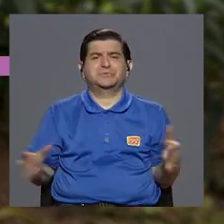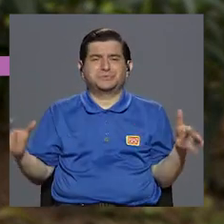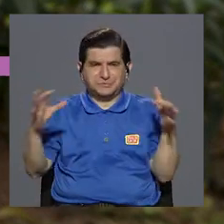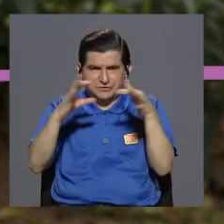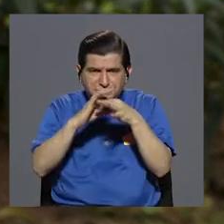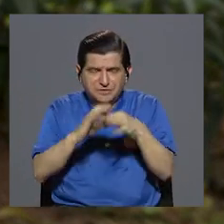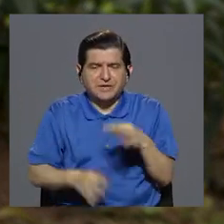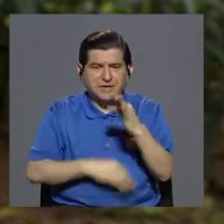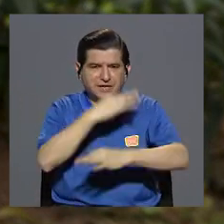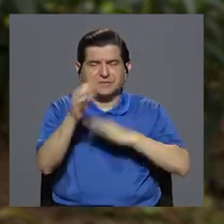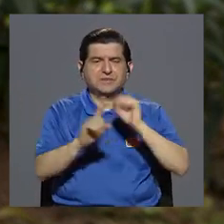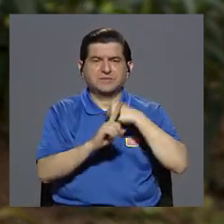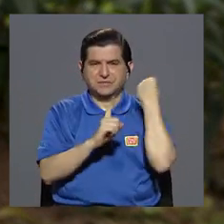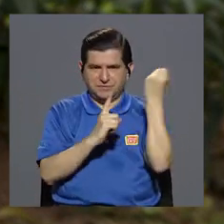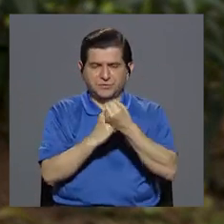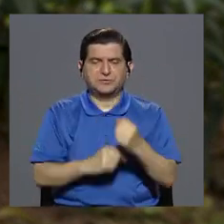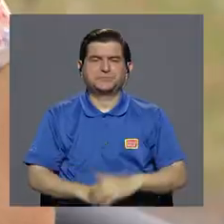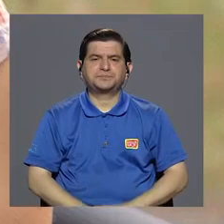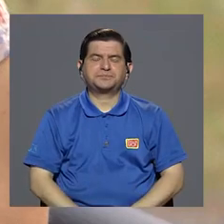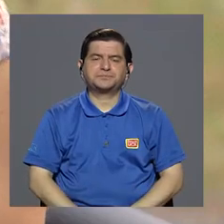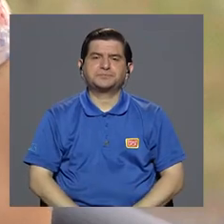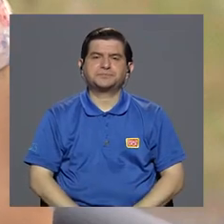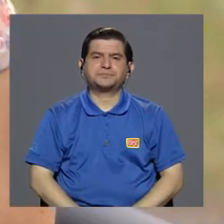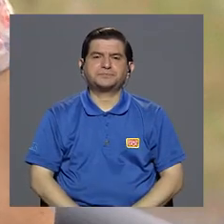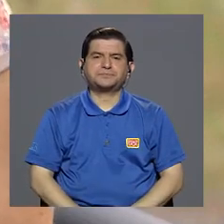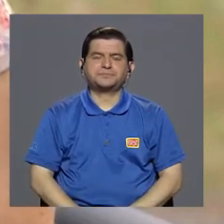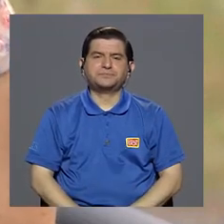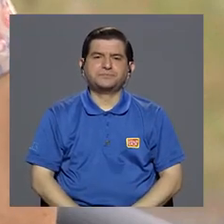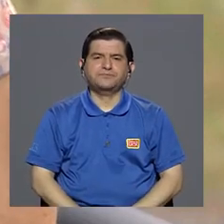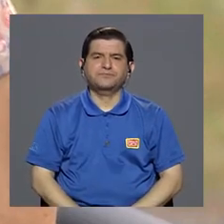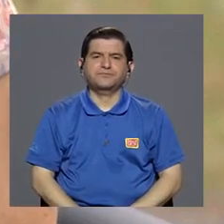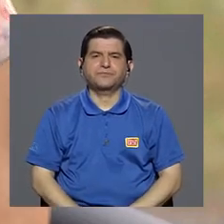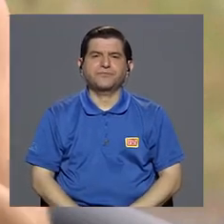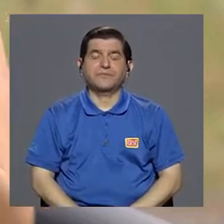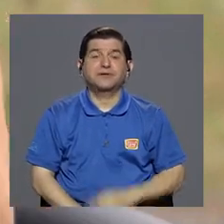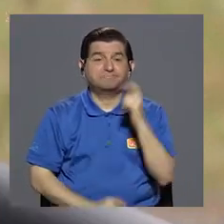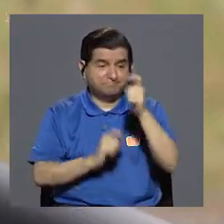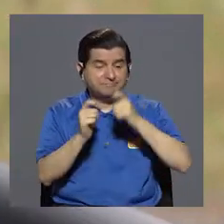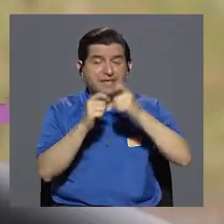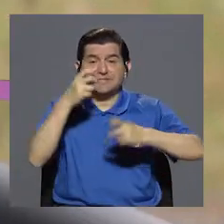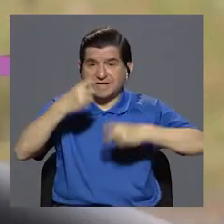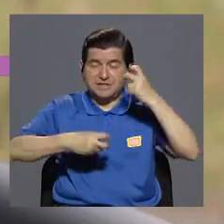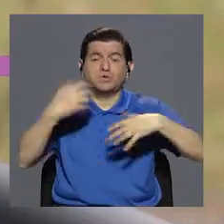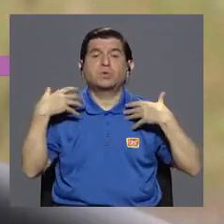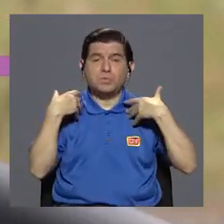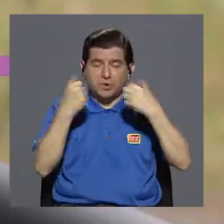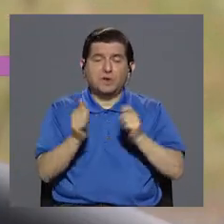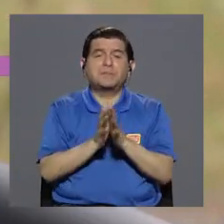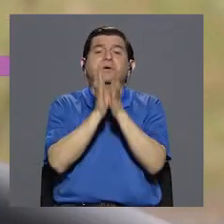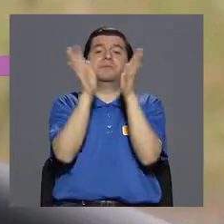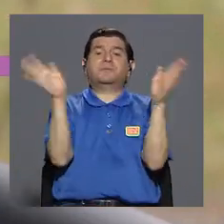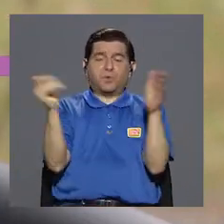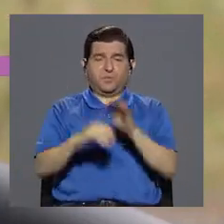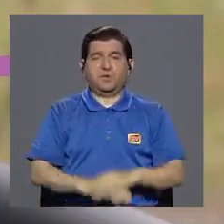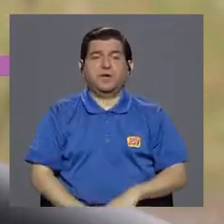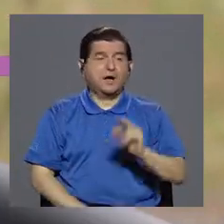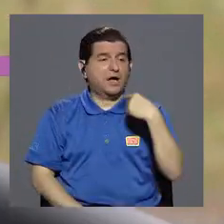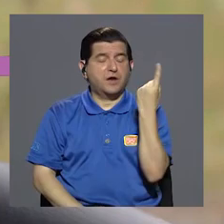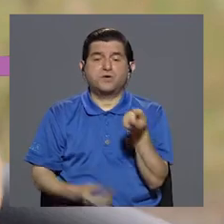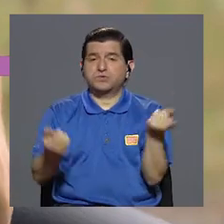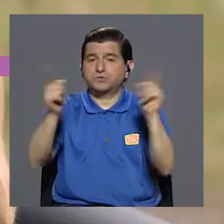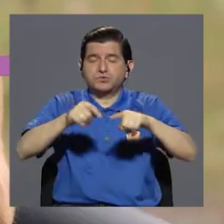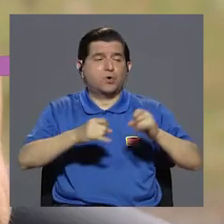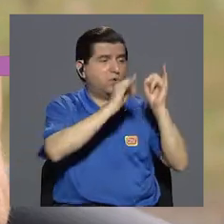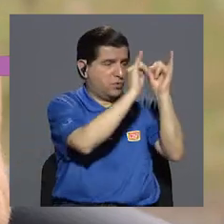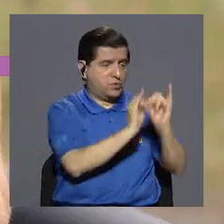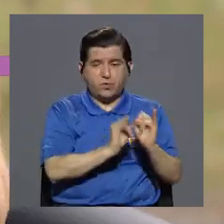digamos, con respecto a este tipo de secuelas. Sí, y pasa a ser justamente un problema de salud pública porque no es